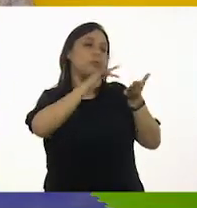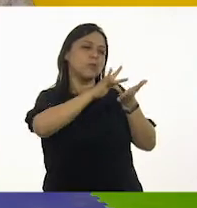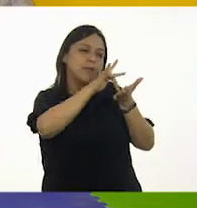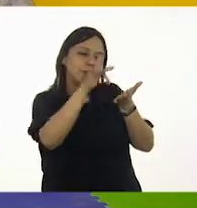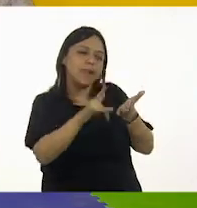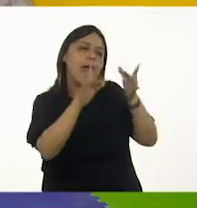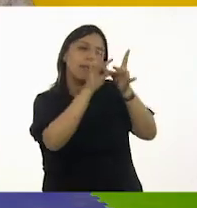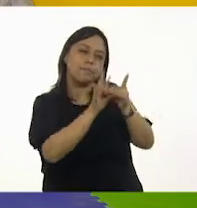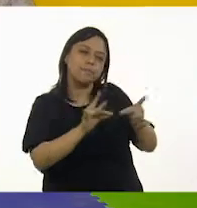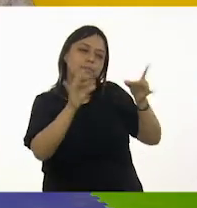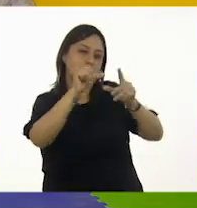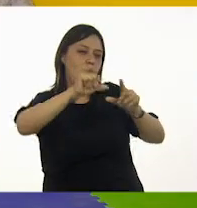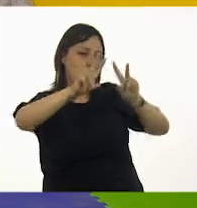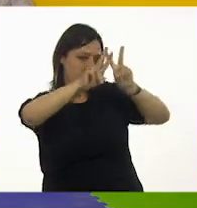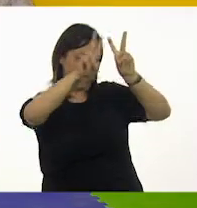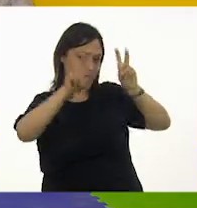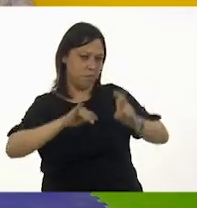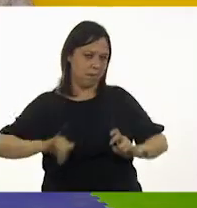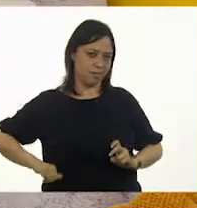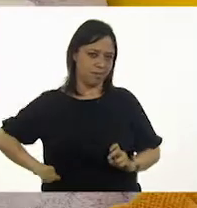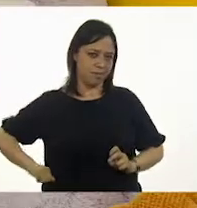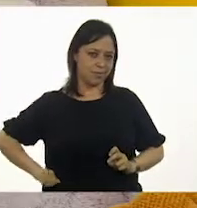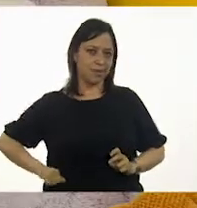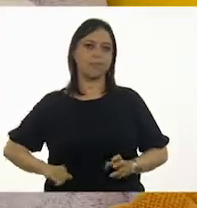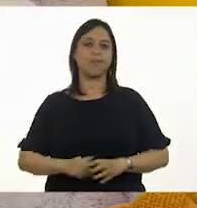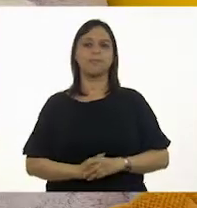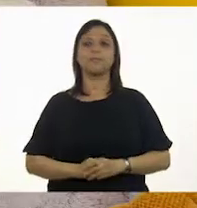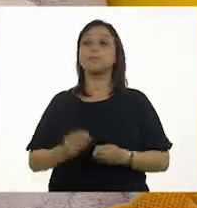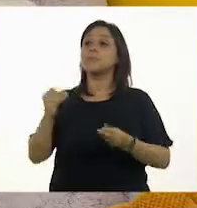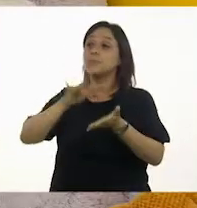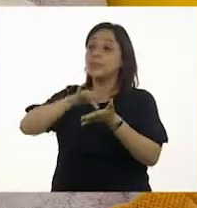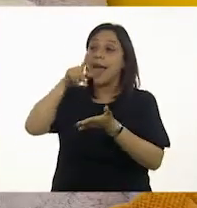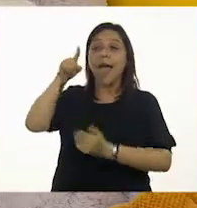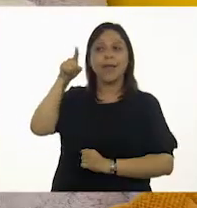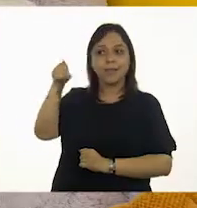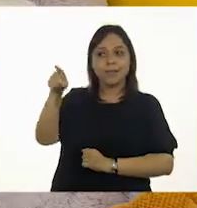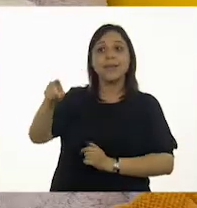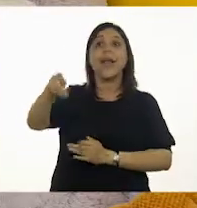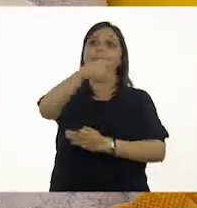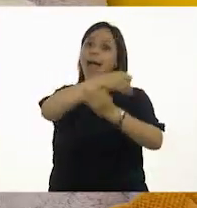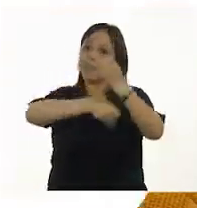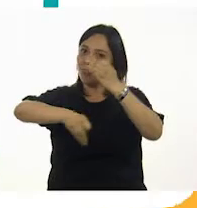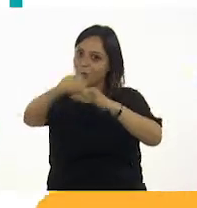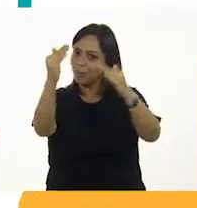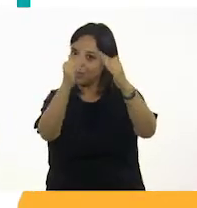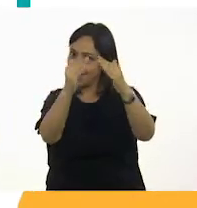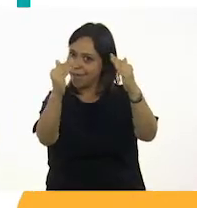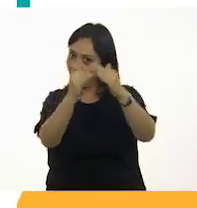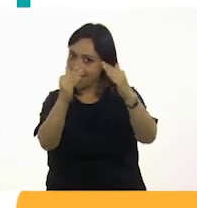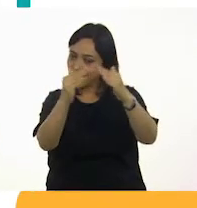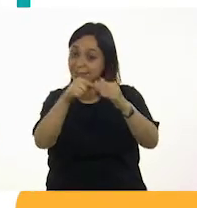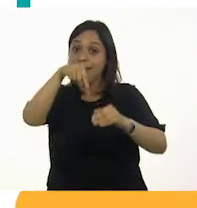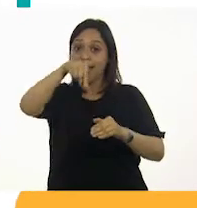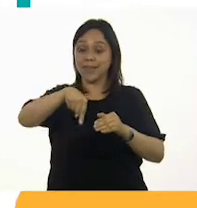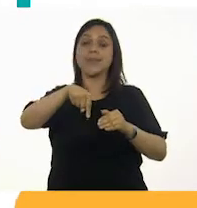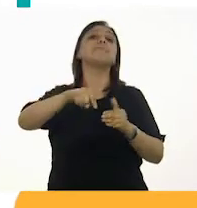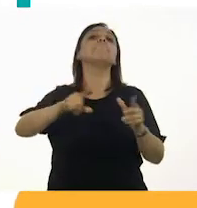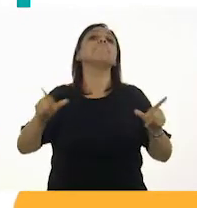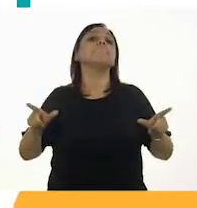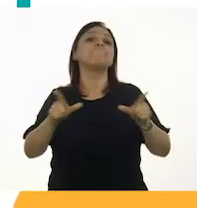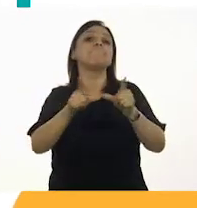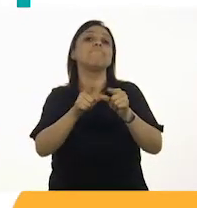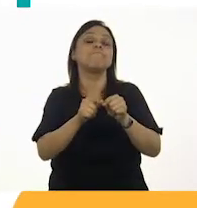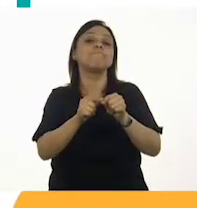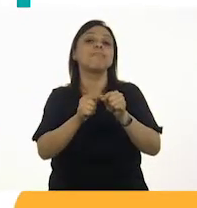platicar de este tema tan interesante. Gracias a ti y a todas y todos en casa. Hasta aquí terminamos con